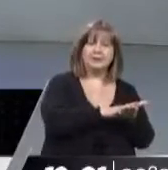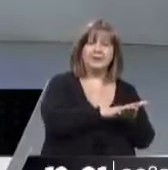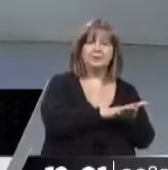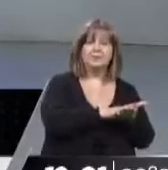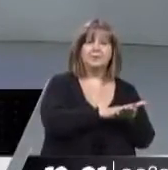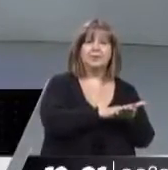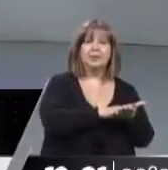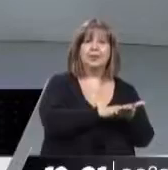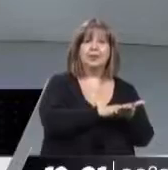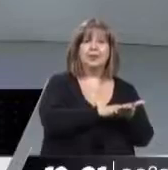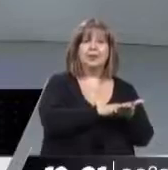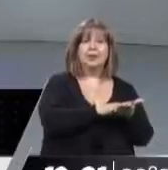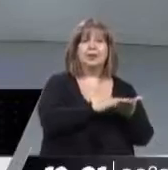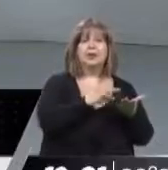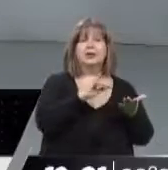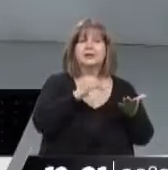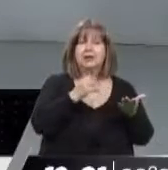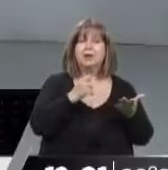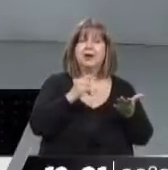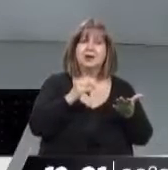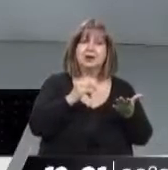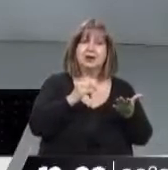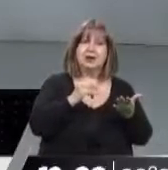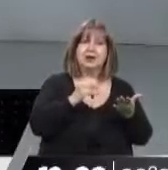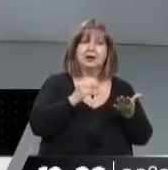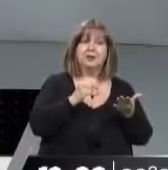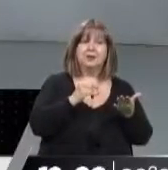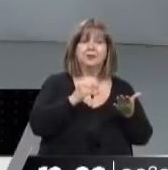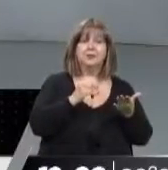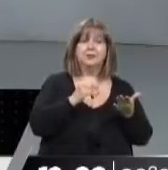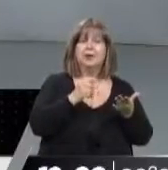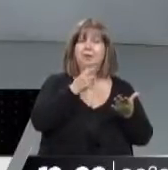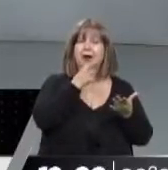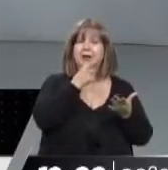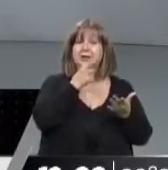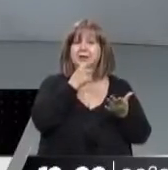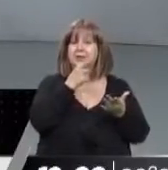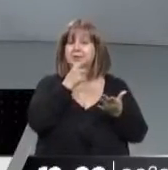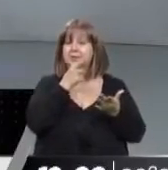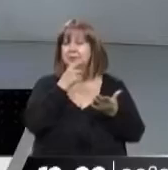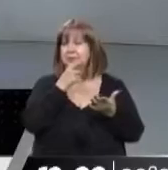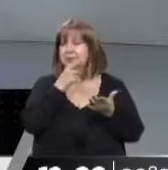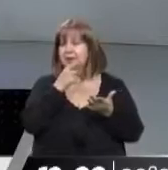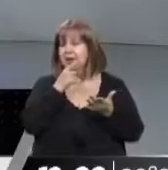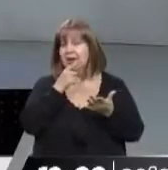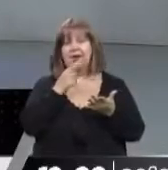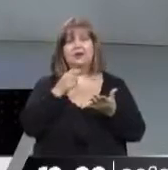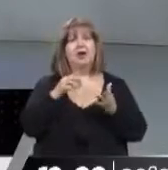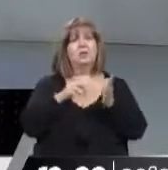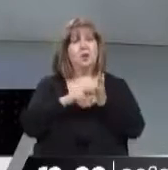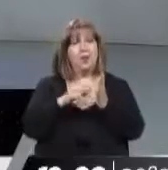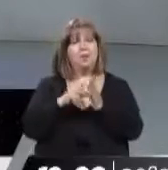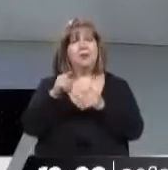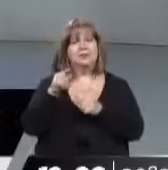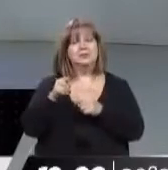hubo una progresiva complicación en los efectores públicos,